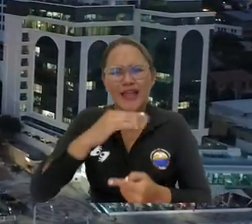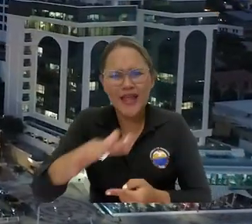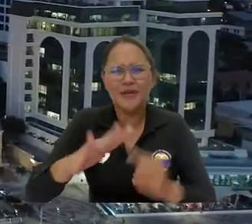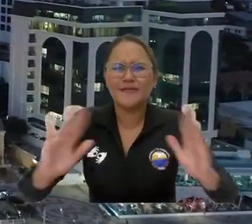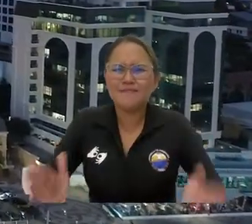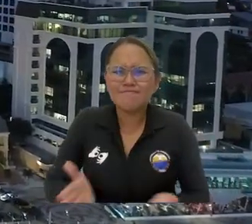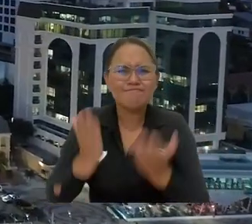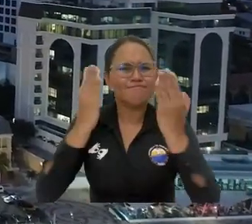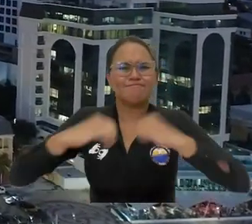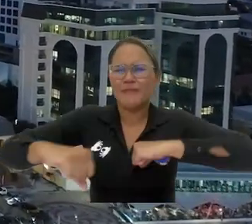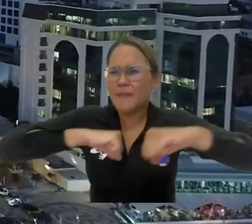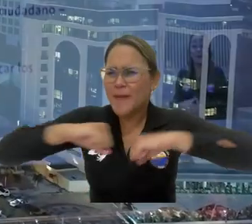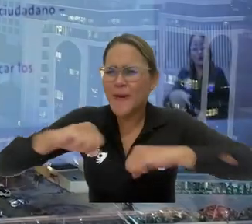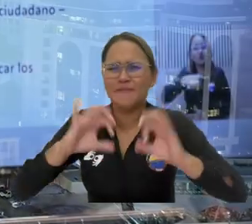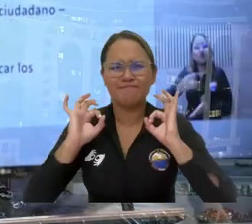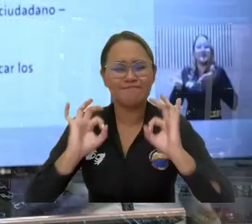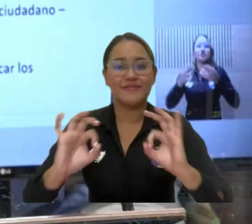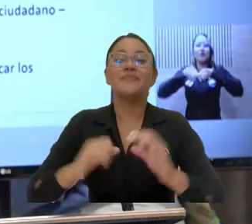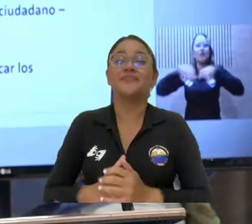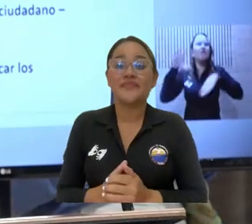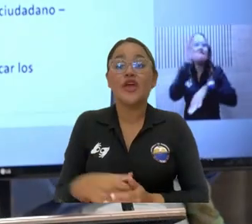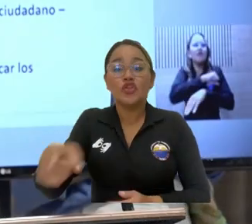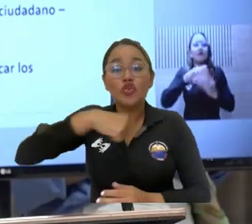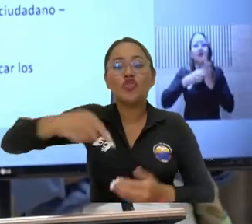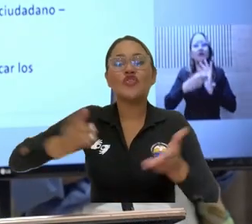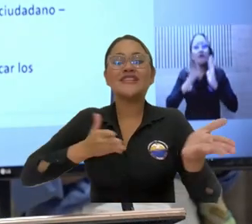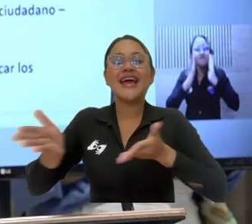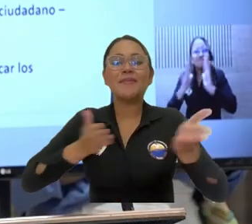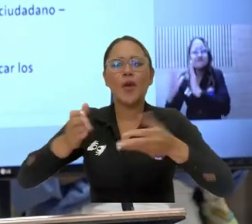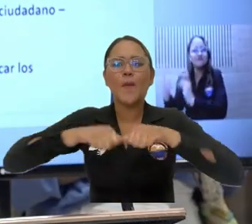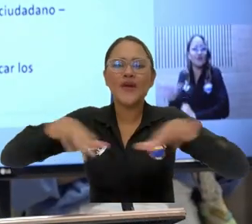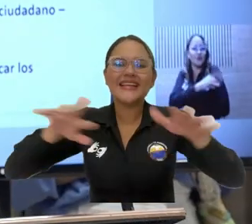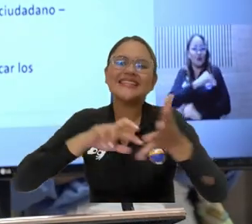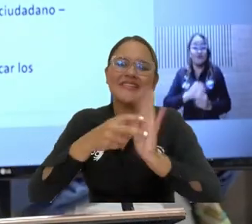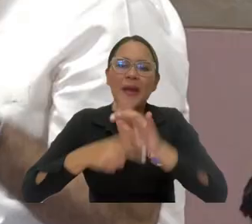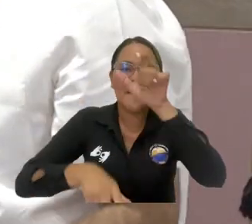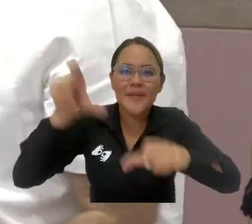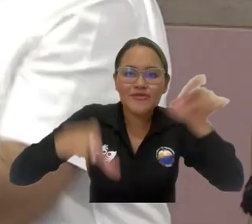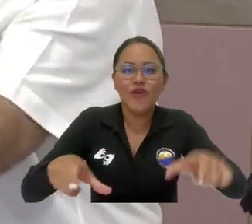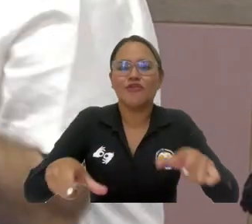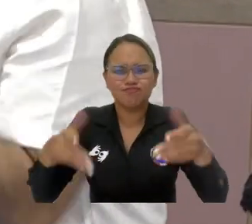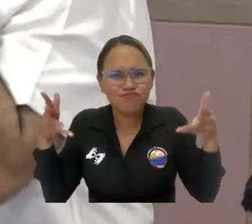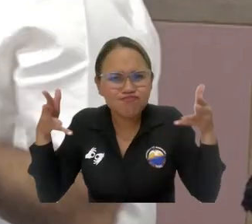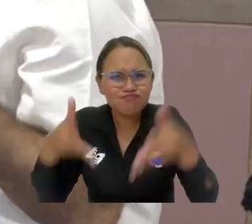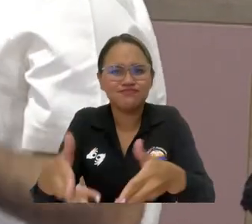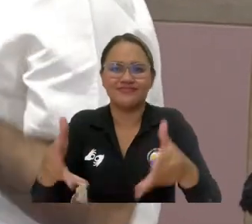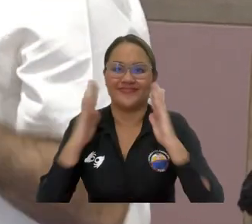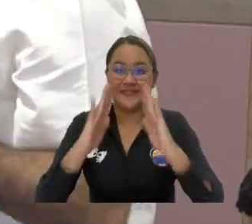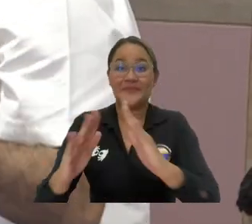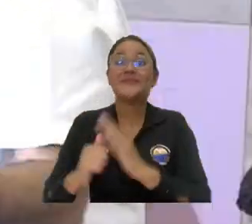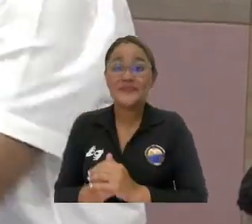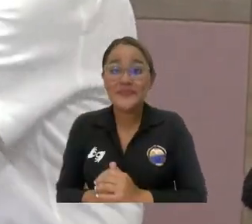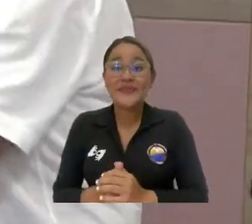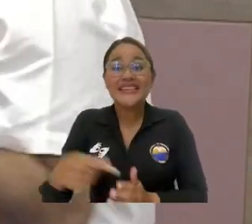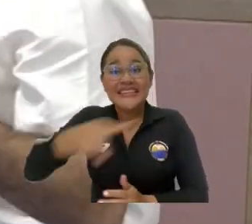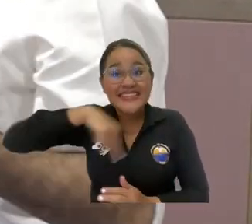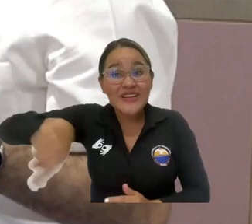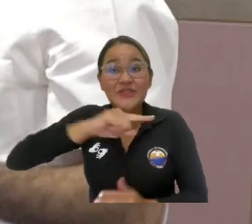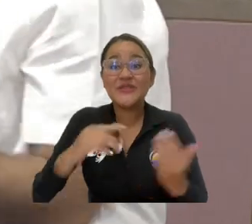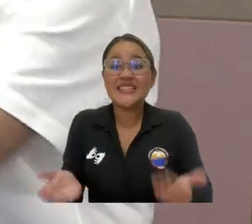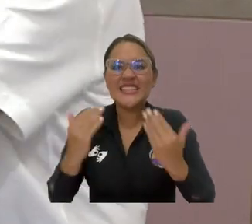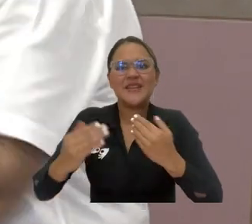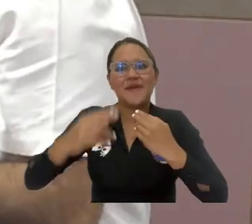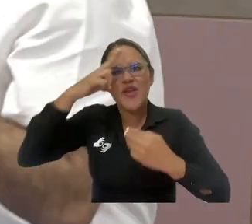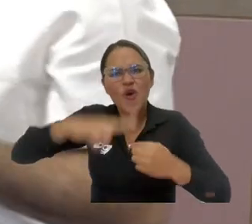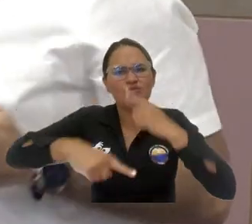que los samarios merecen. Servidores públicos, para servir al público, no para servirnos de lo público. Y la gran herencia que le vamos a dejar todos